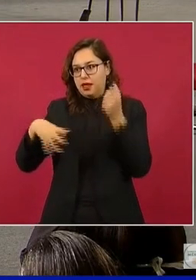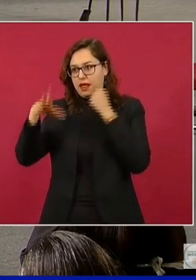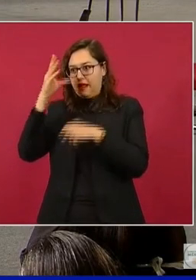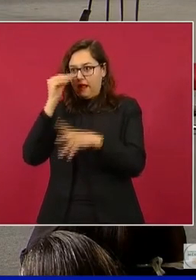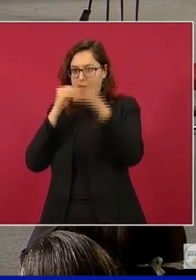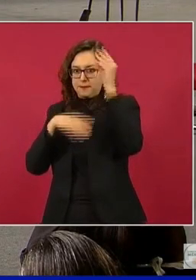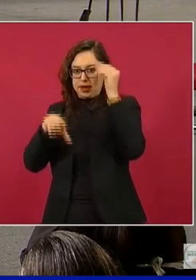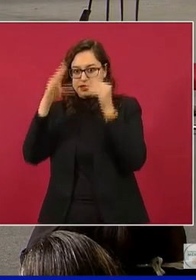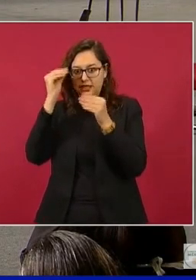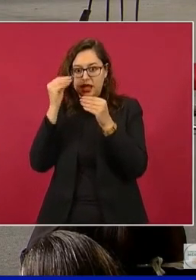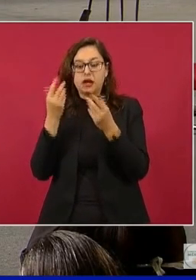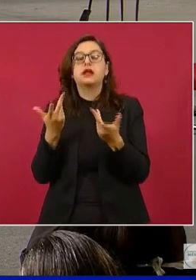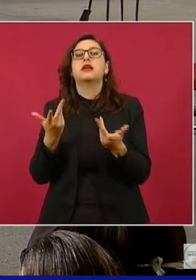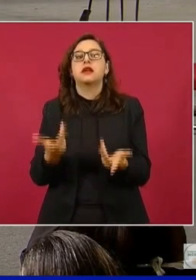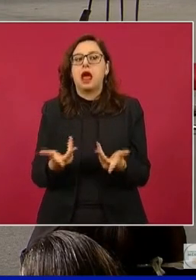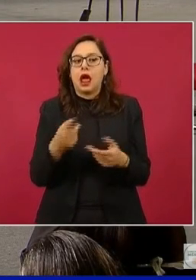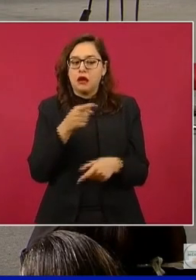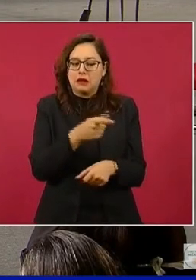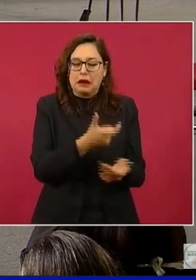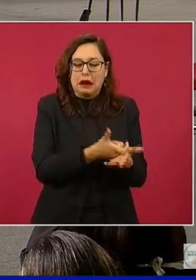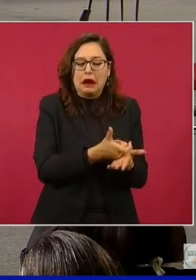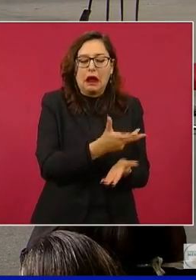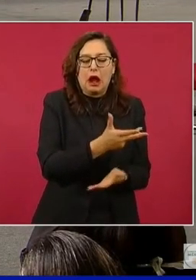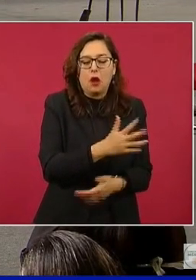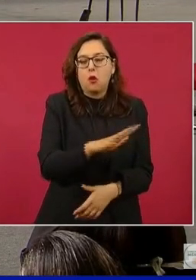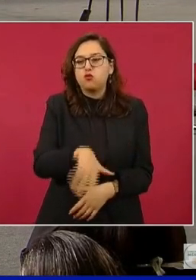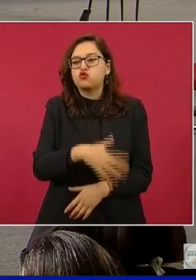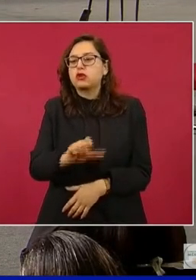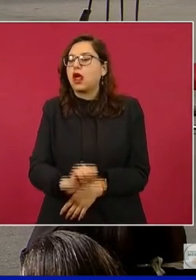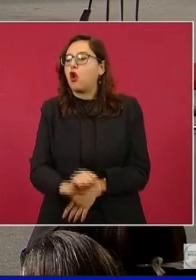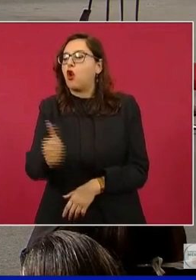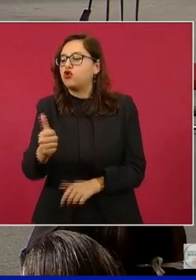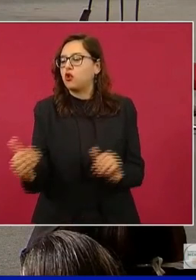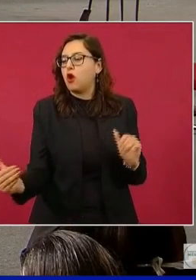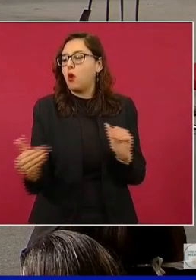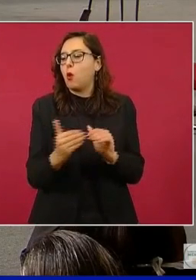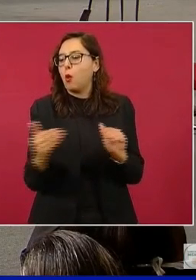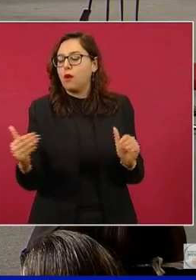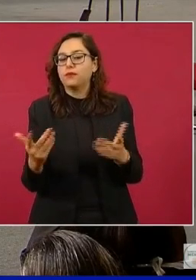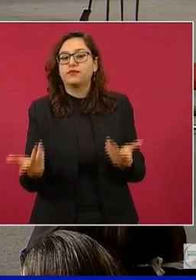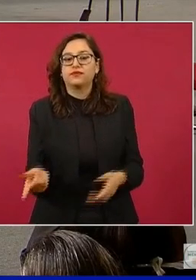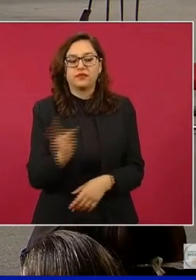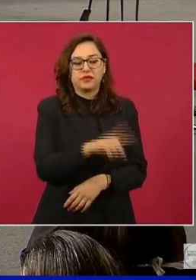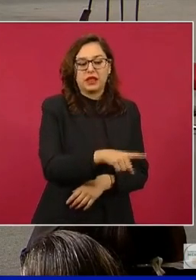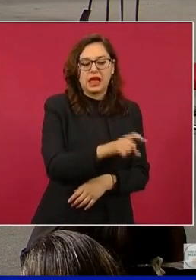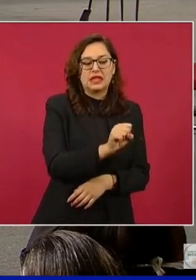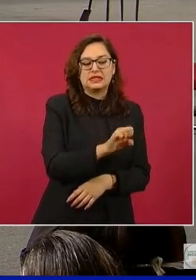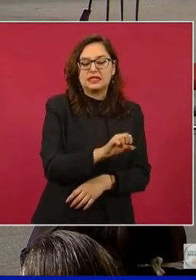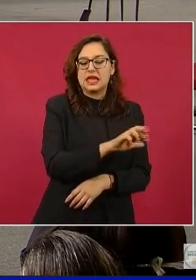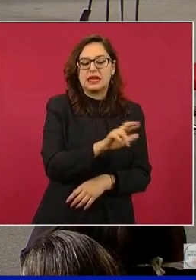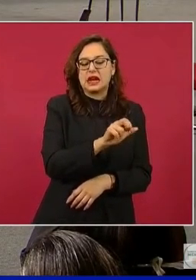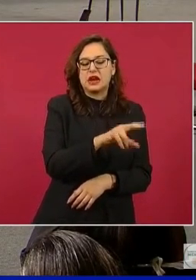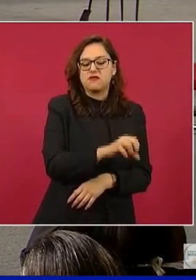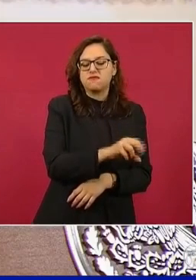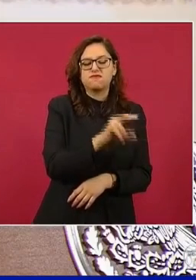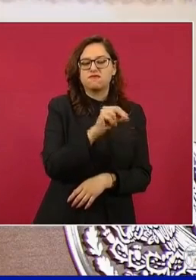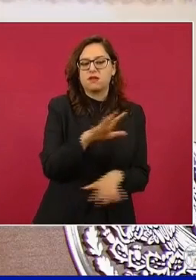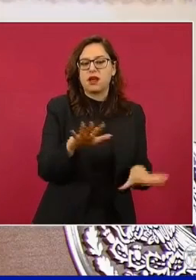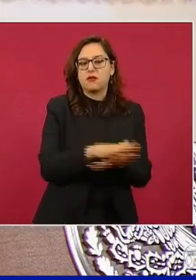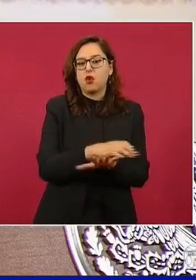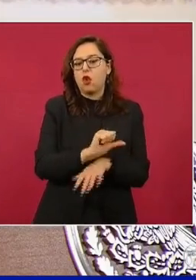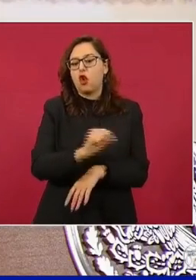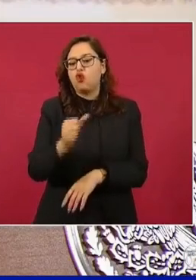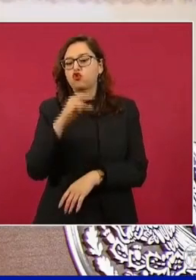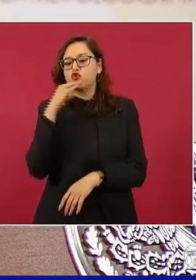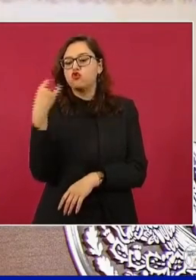estacionalidad de algunos productos, hacemos este cambio de serrano por jalapeño, como también cambiamos